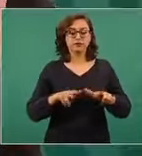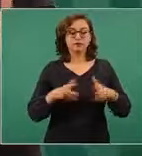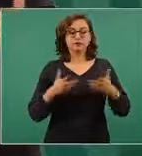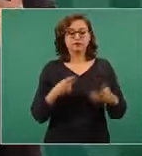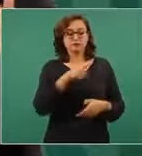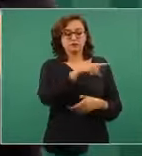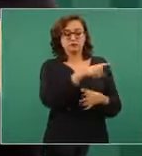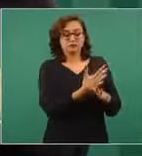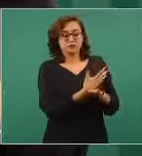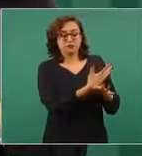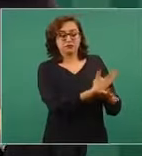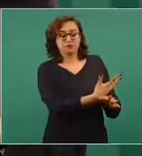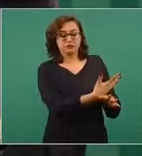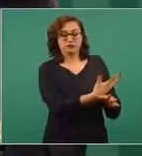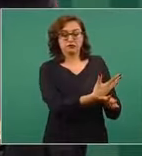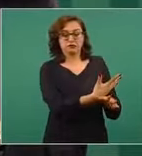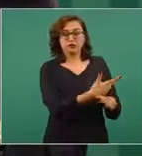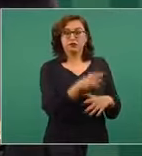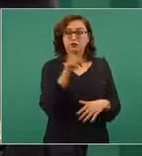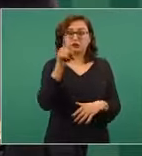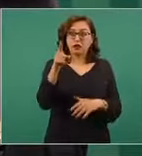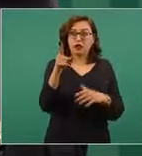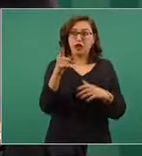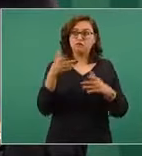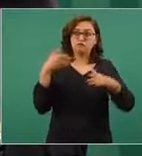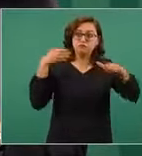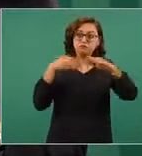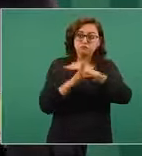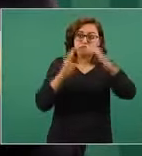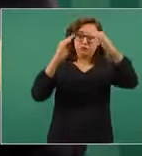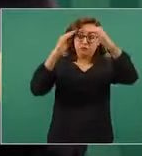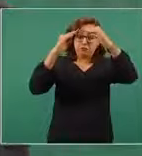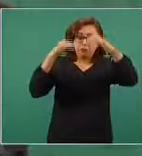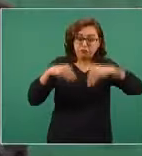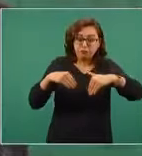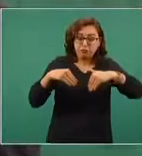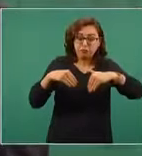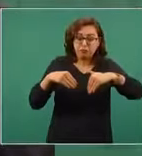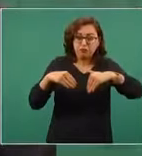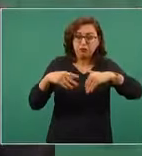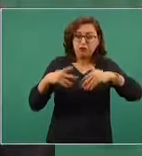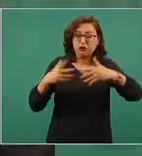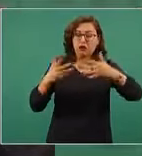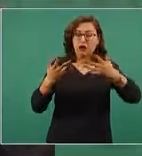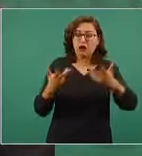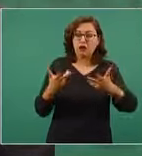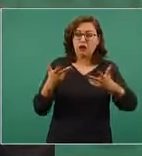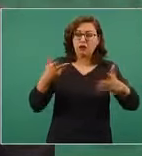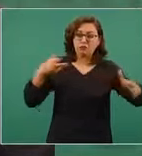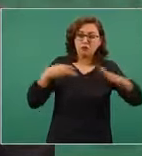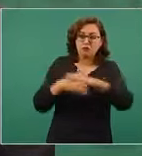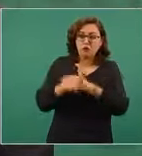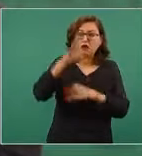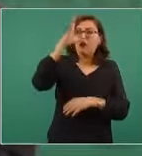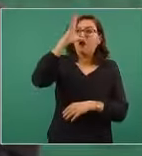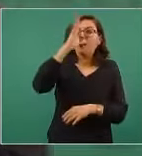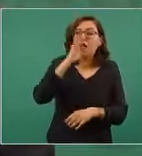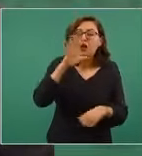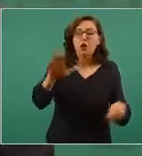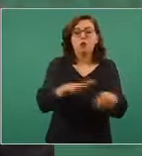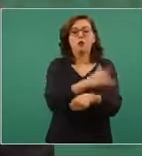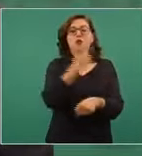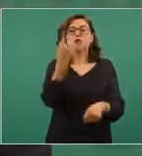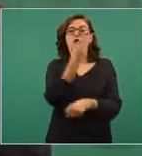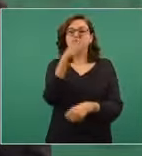atribuye el accidente este a la austeridad republicana.